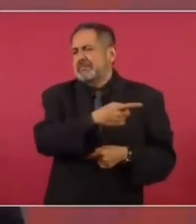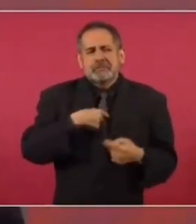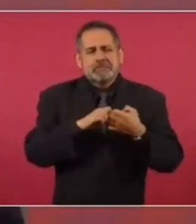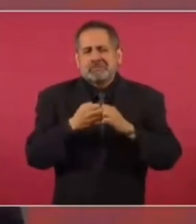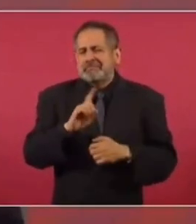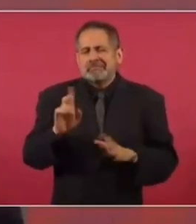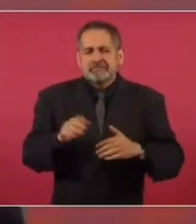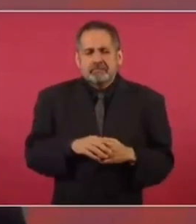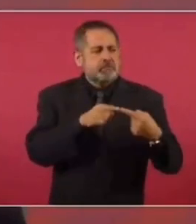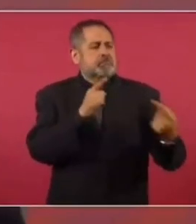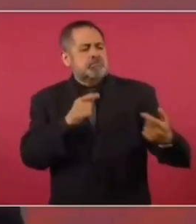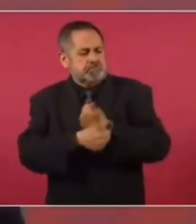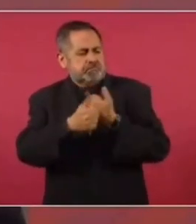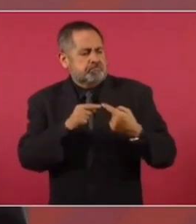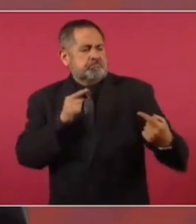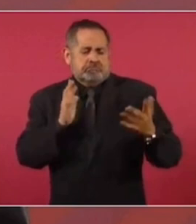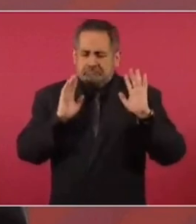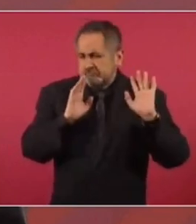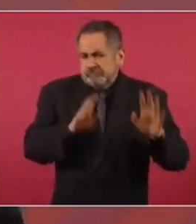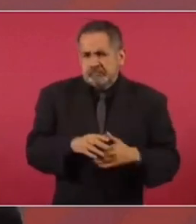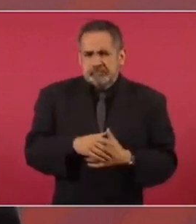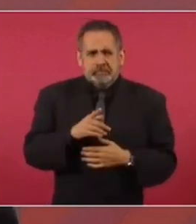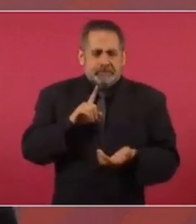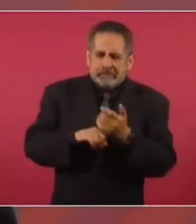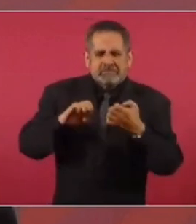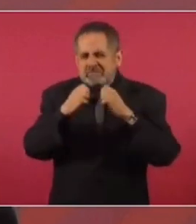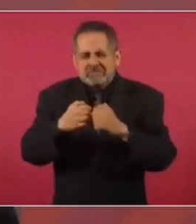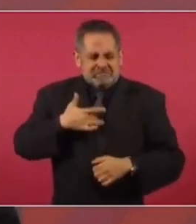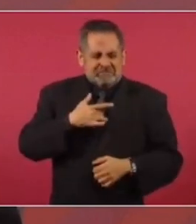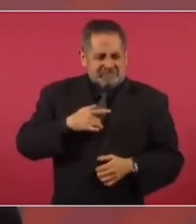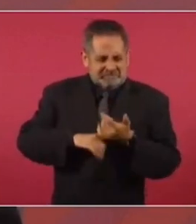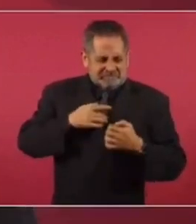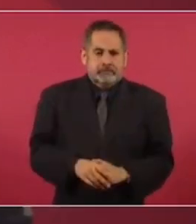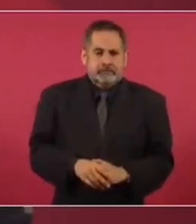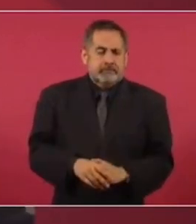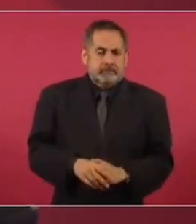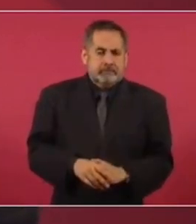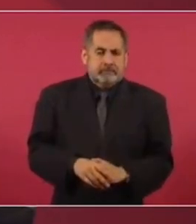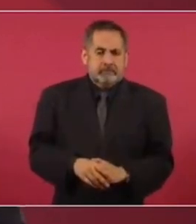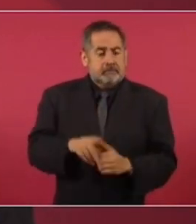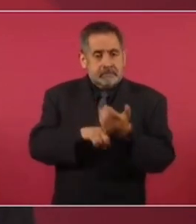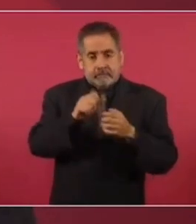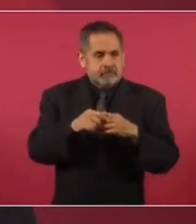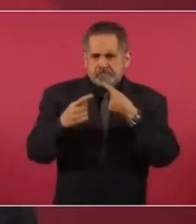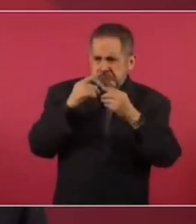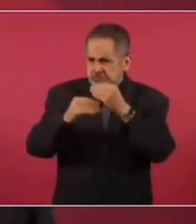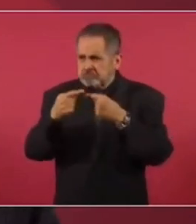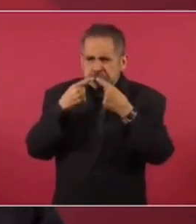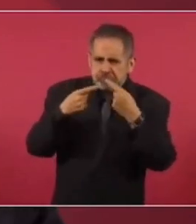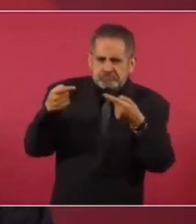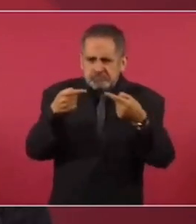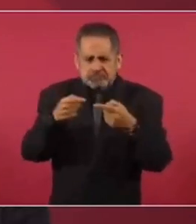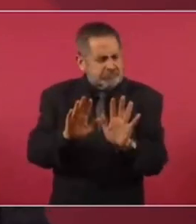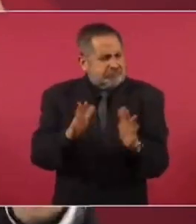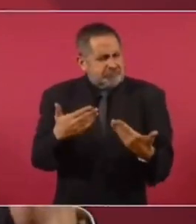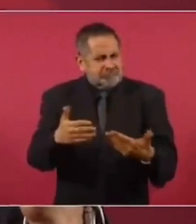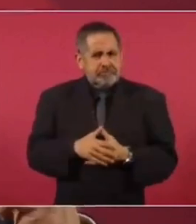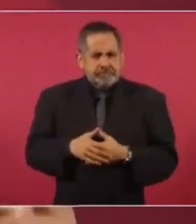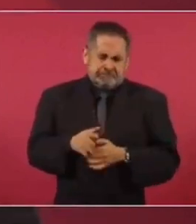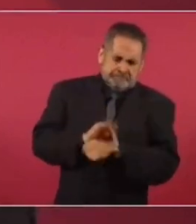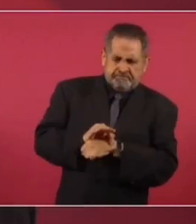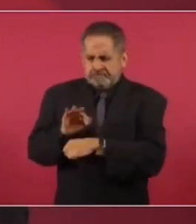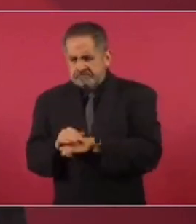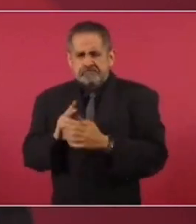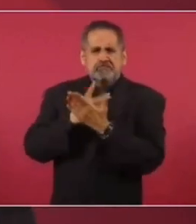son adversarios, no hay que tener enemigos y que sí haya polémica y que se